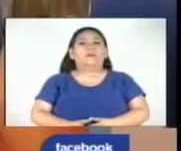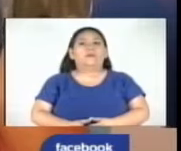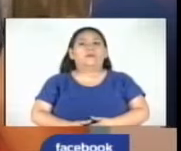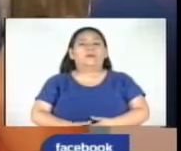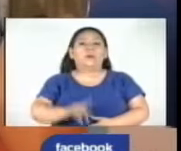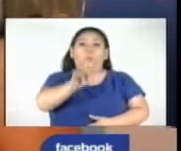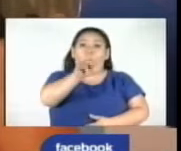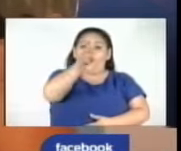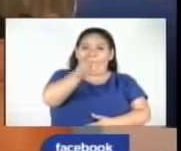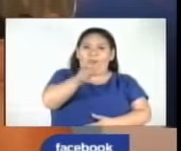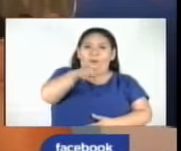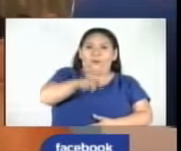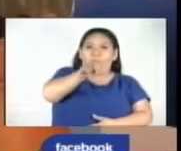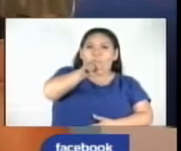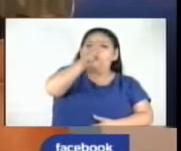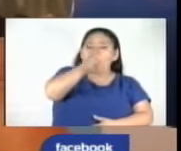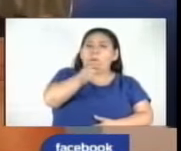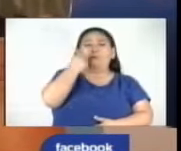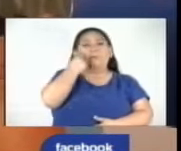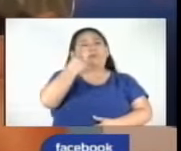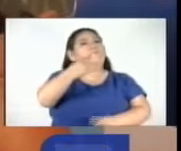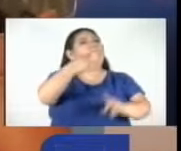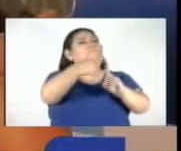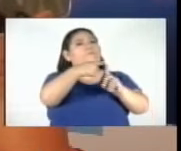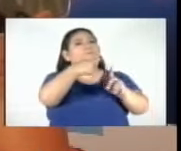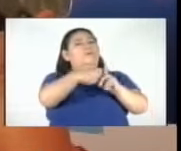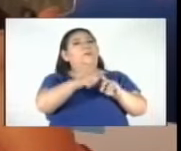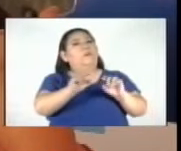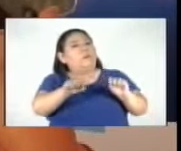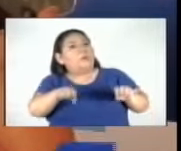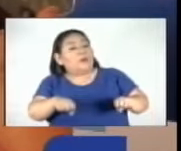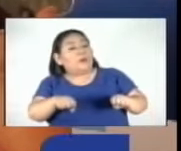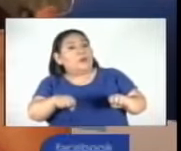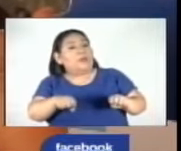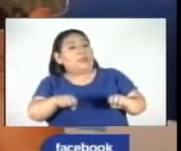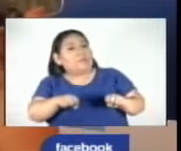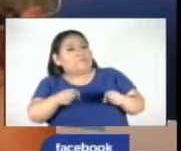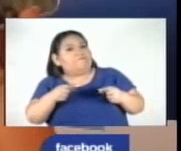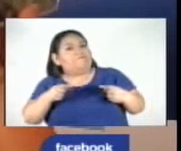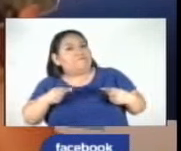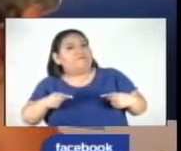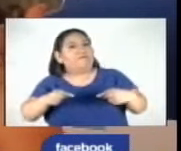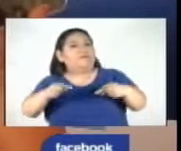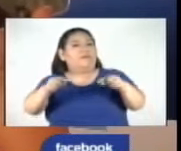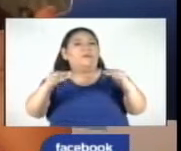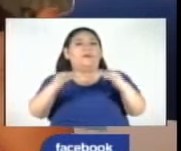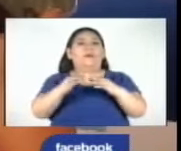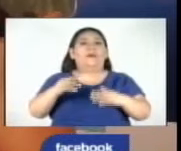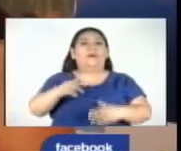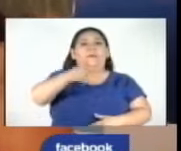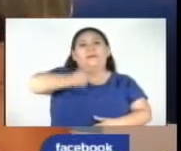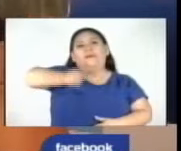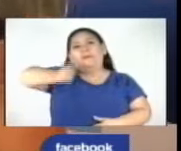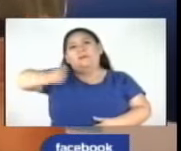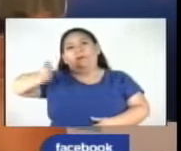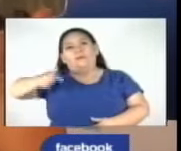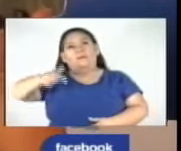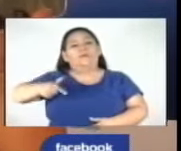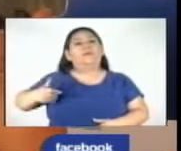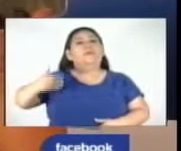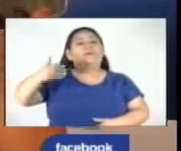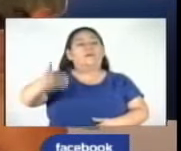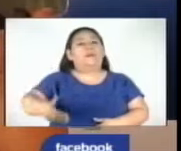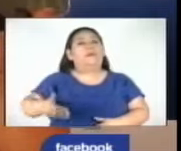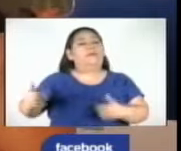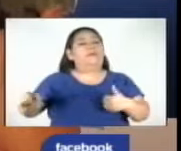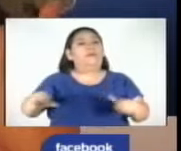solo un mes, pero es algo muy positivo y esperamos que pueda mantenerse esta tendencia a lo largo del año, pues en la medida